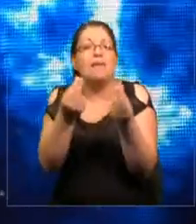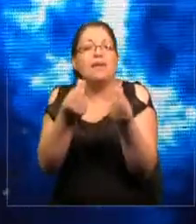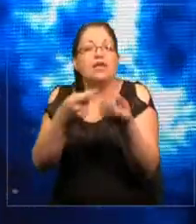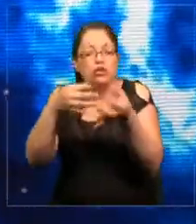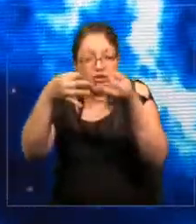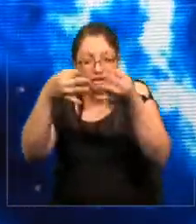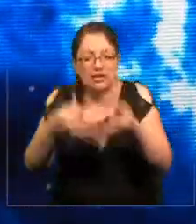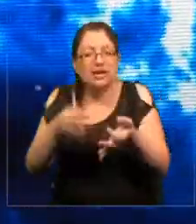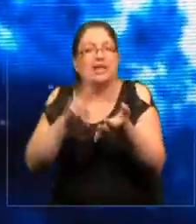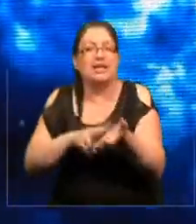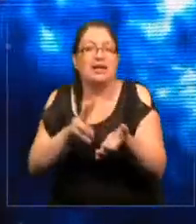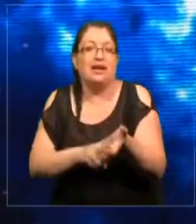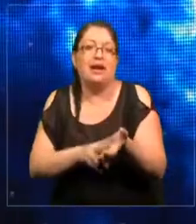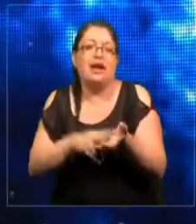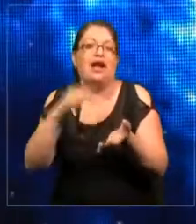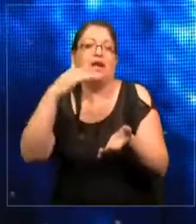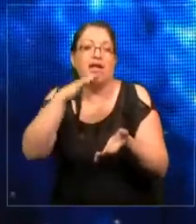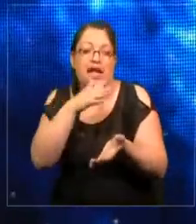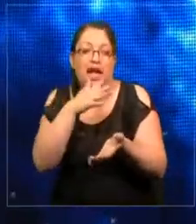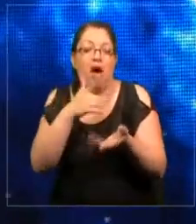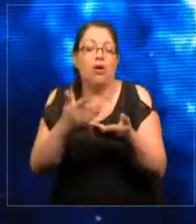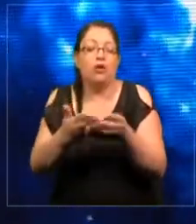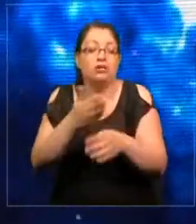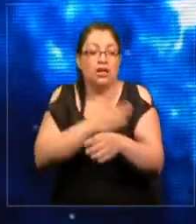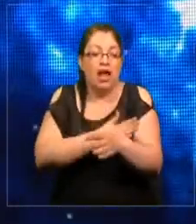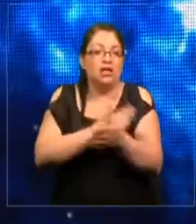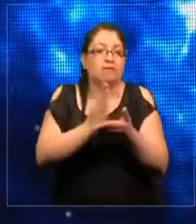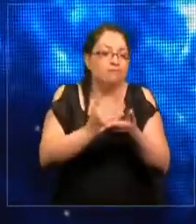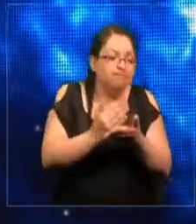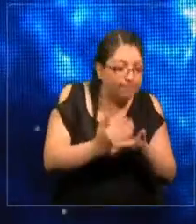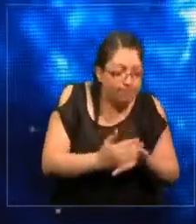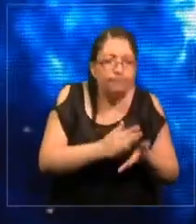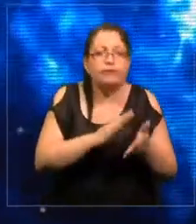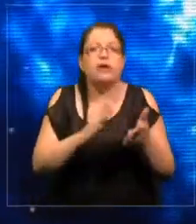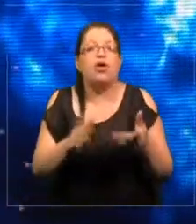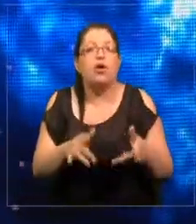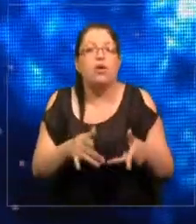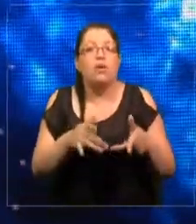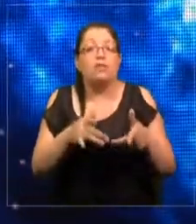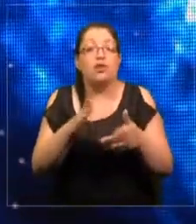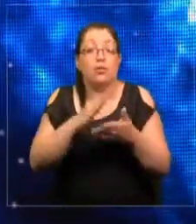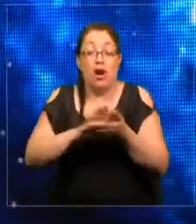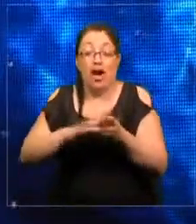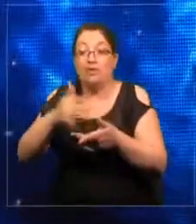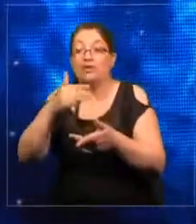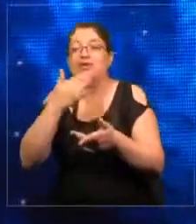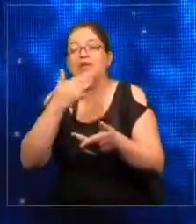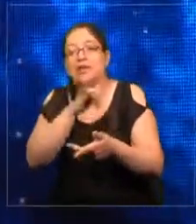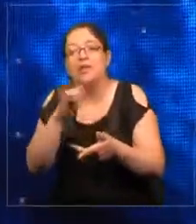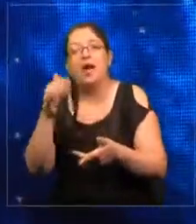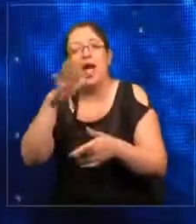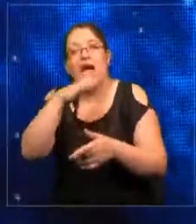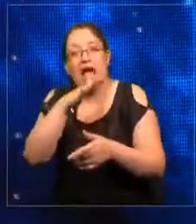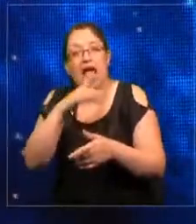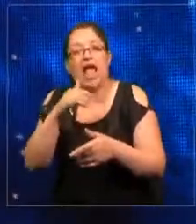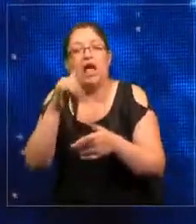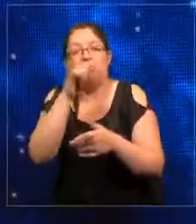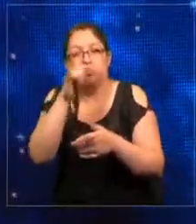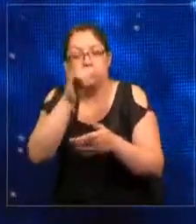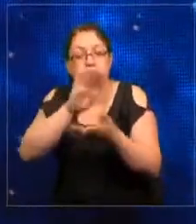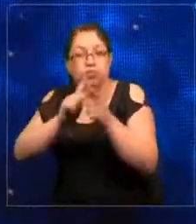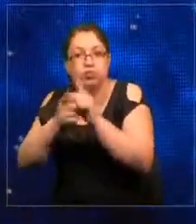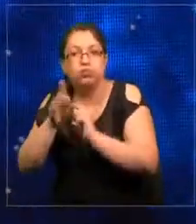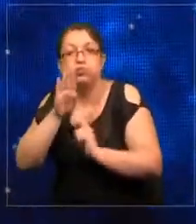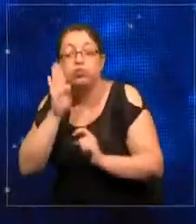real del agua. Que el tratamiento, la entrega, el tratamiento del agua servidas, no es barato en Israel.